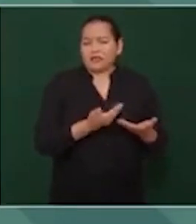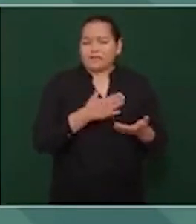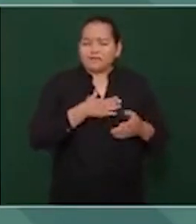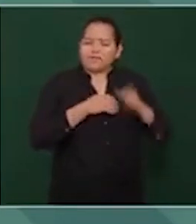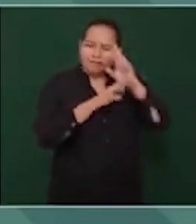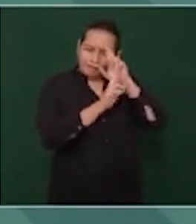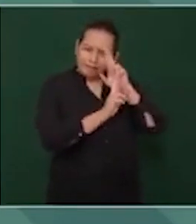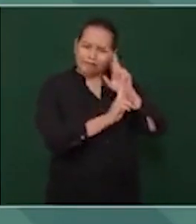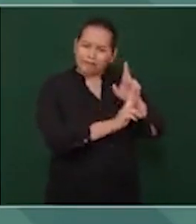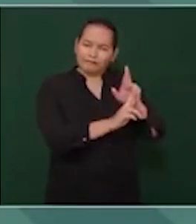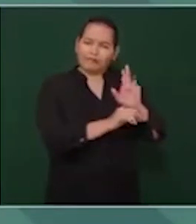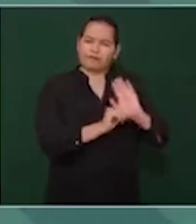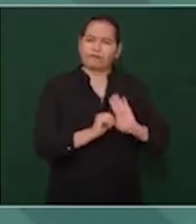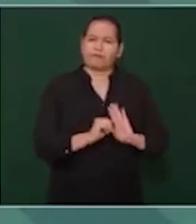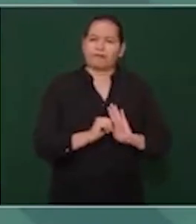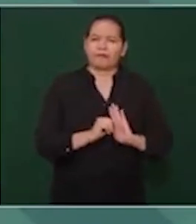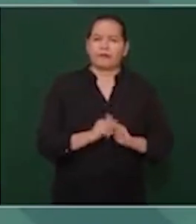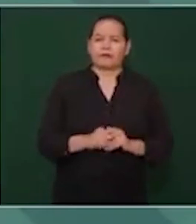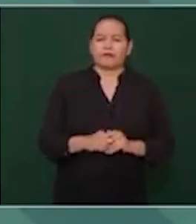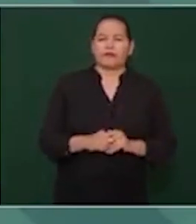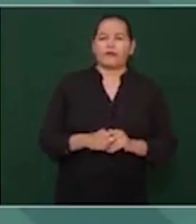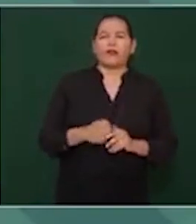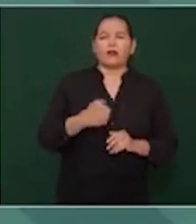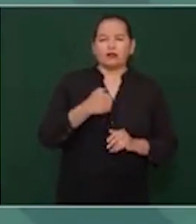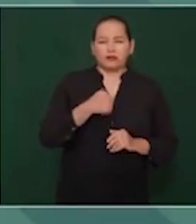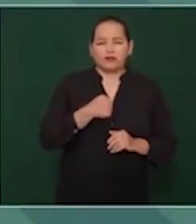Hablé del corrido